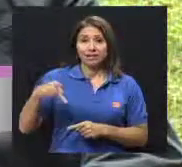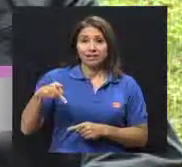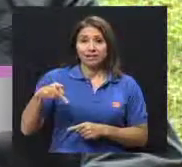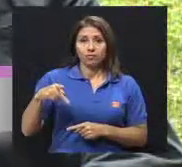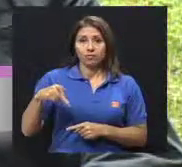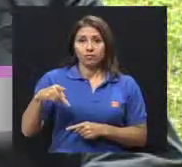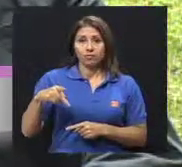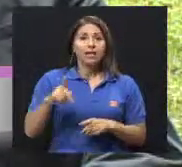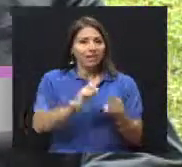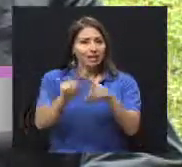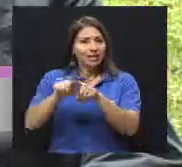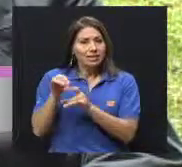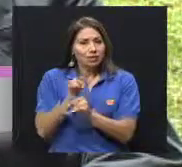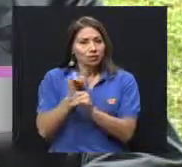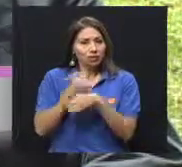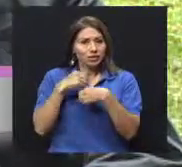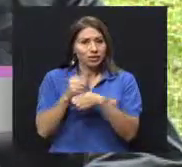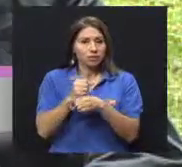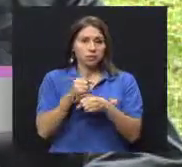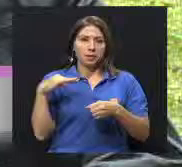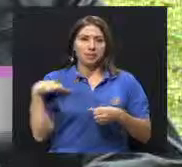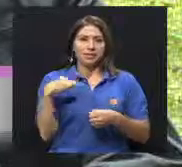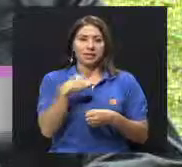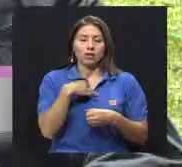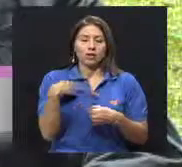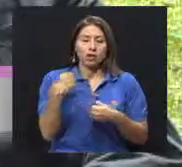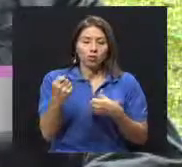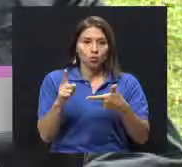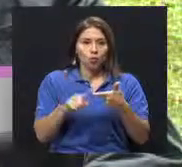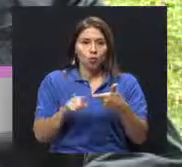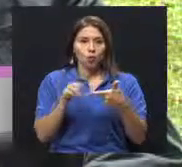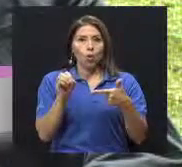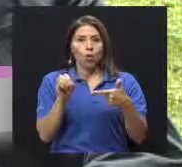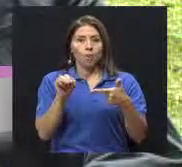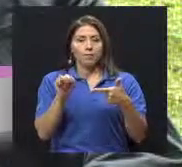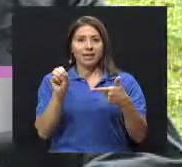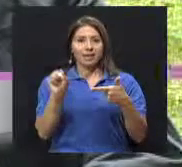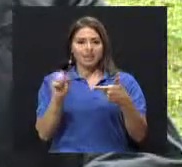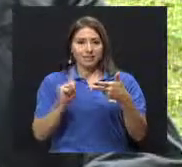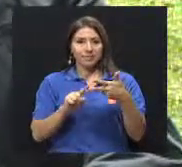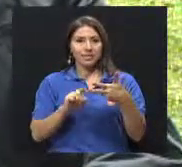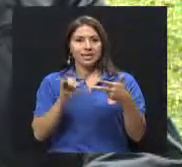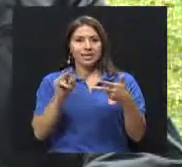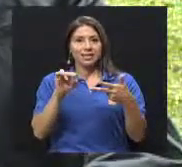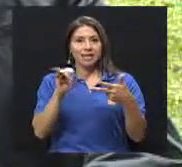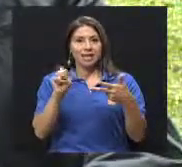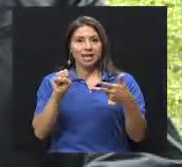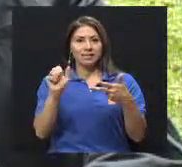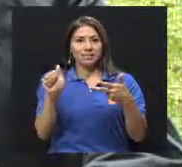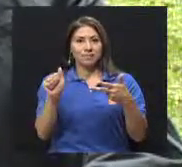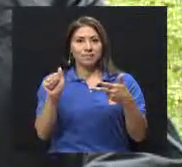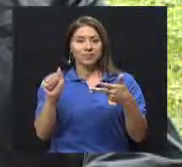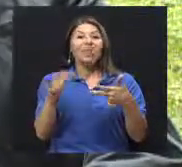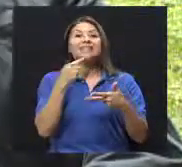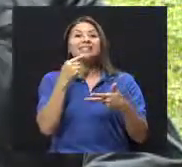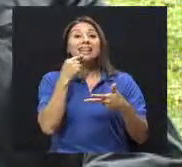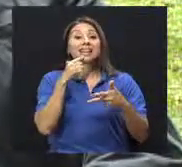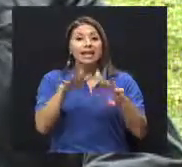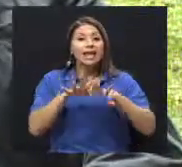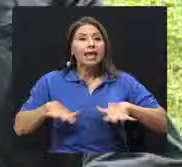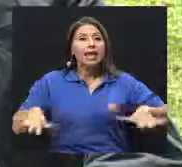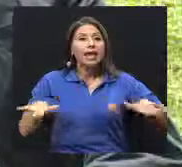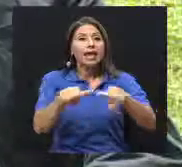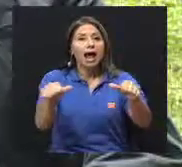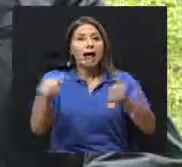instituciones, como el Ministerio de Salud, la Organización Mundial de la Salud y el INCIENSE aquí en Costa Rica, en el área metropolitana se determinó la